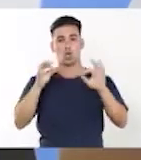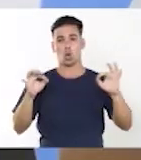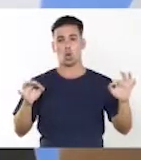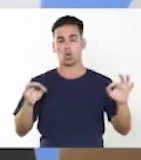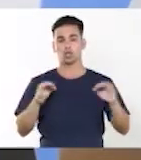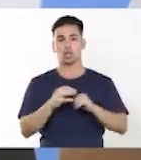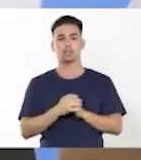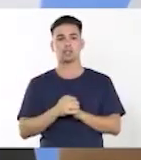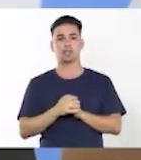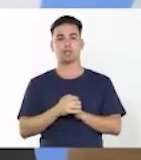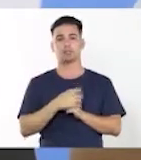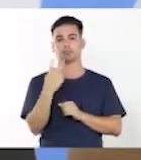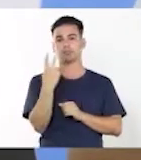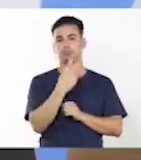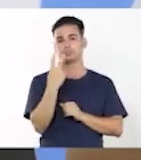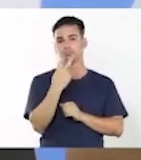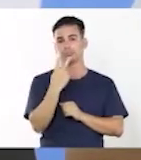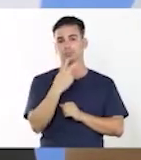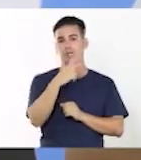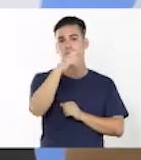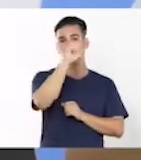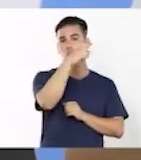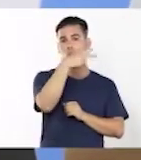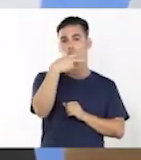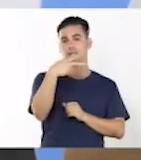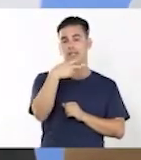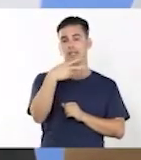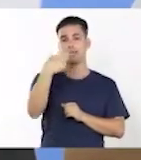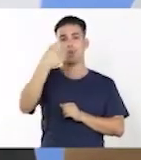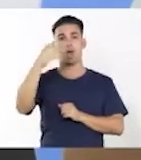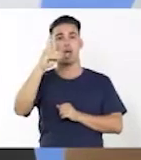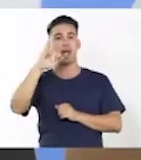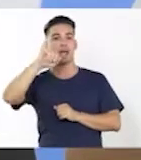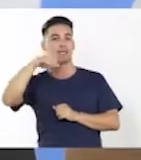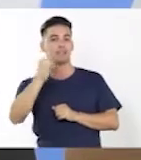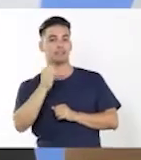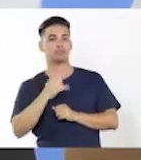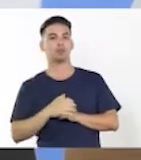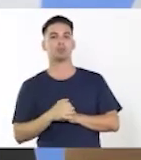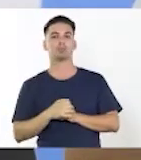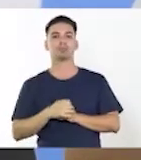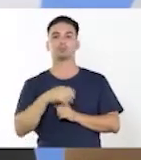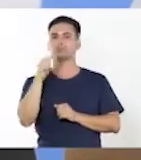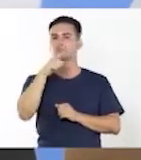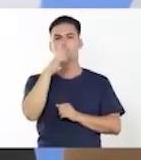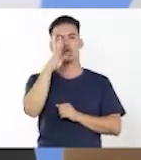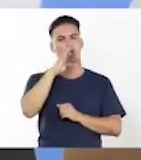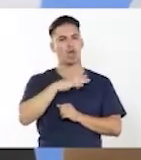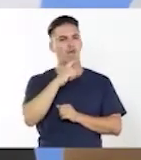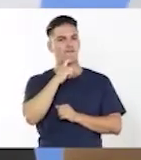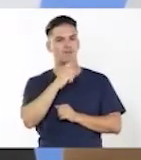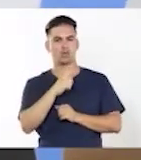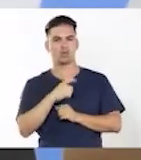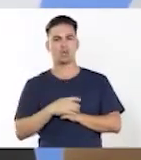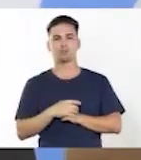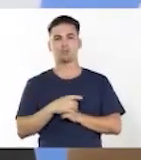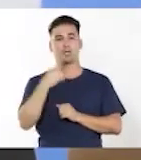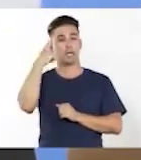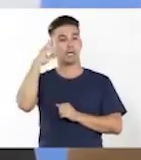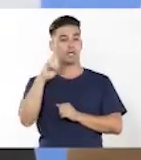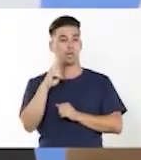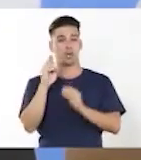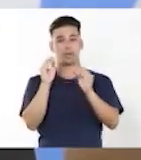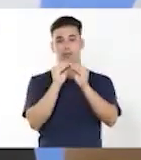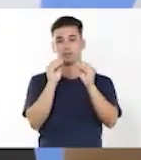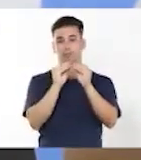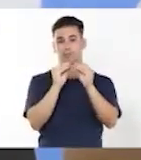sustantivo y adjetivo, ahí no deben tener ninguna dificultad, porque ustedes saben que la concordancia se da entre